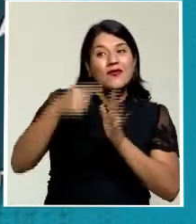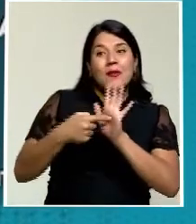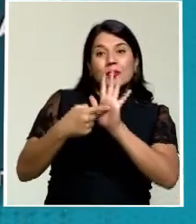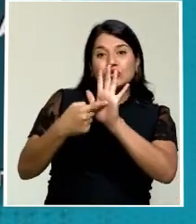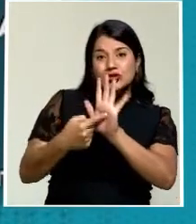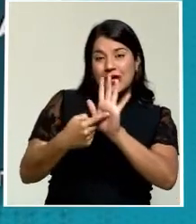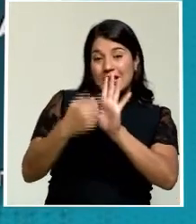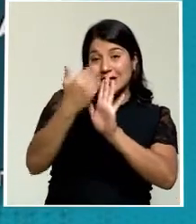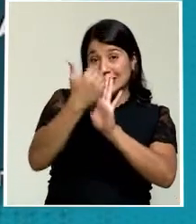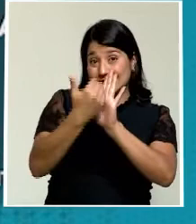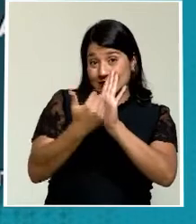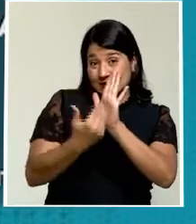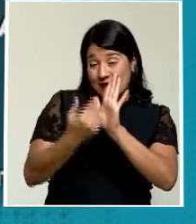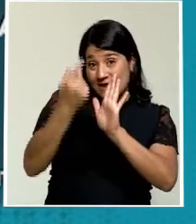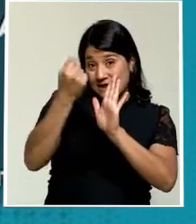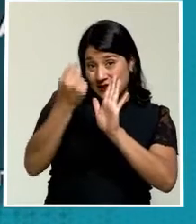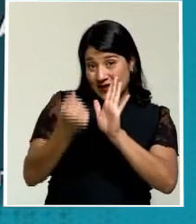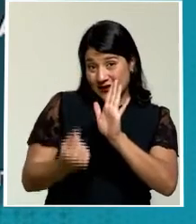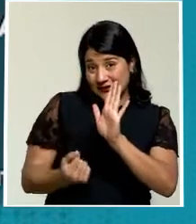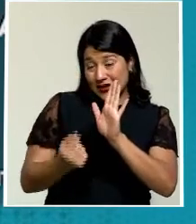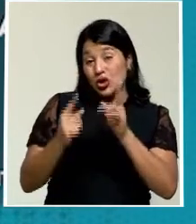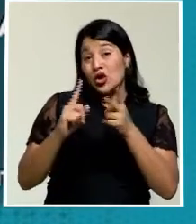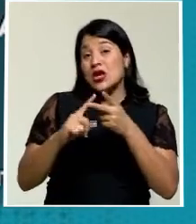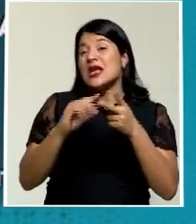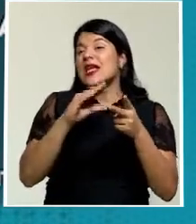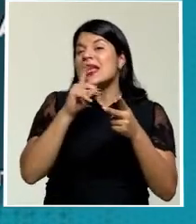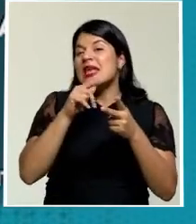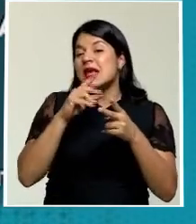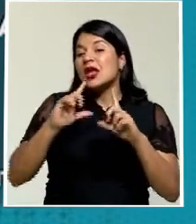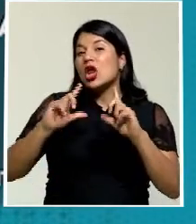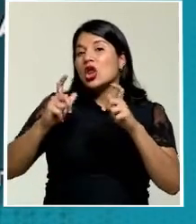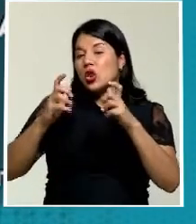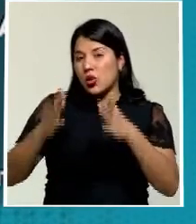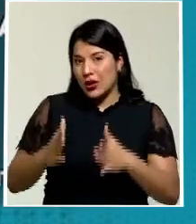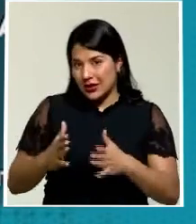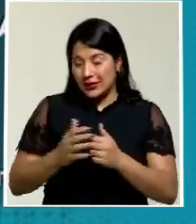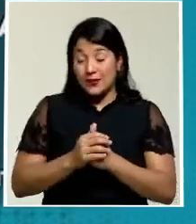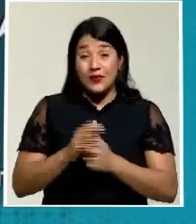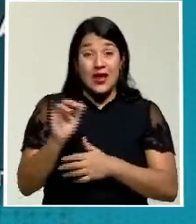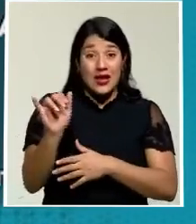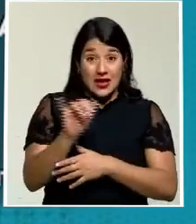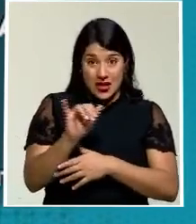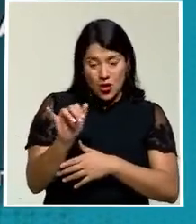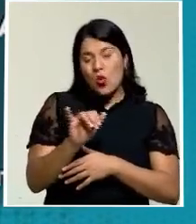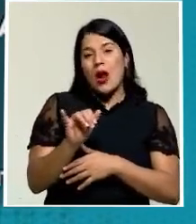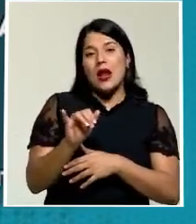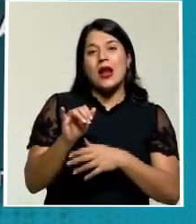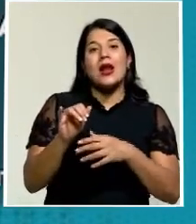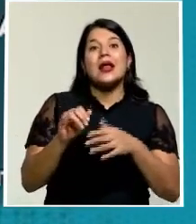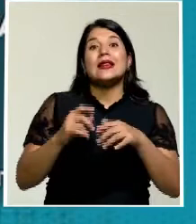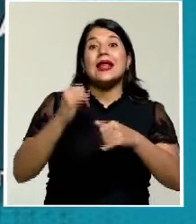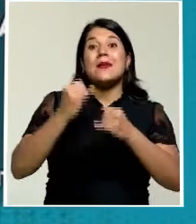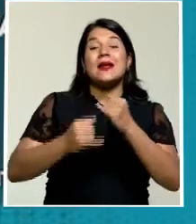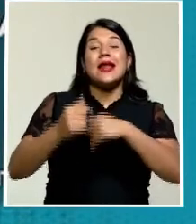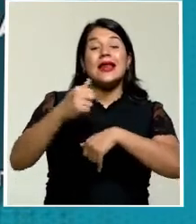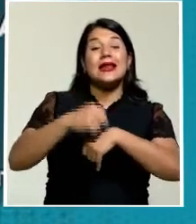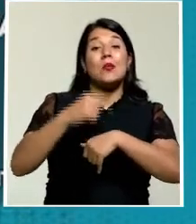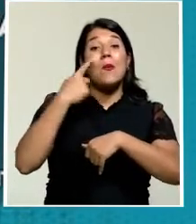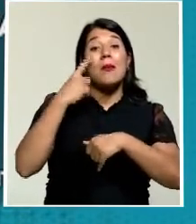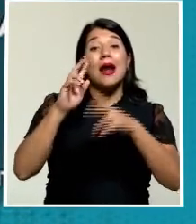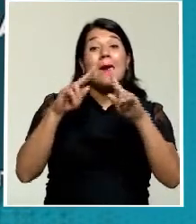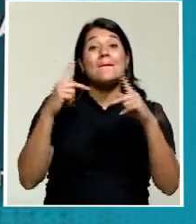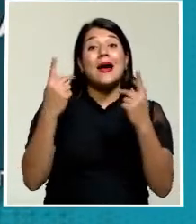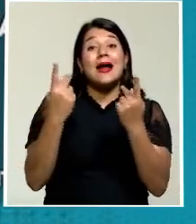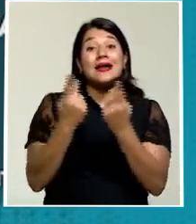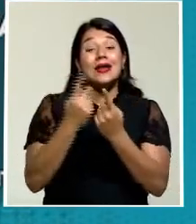Además, del 6 de octubre y hasta el 22 de ese mes, los partidos políticos tienen tiempo de inscribir sus candidaturas. Para cumplir con esto,